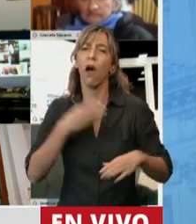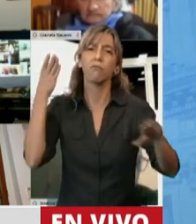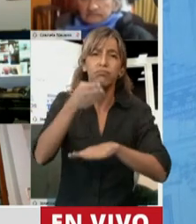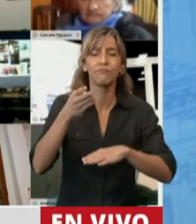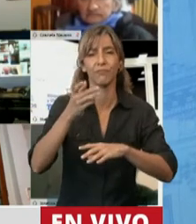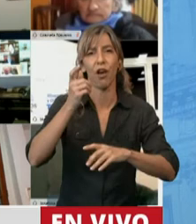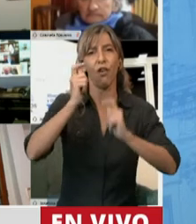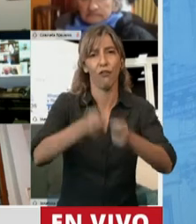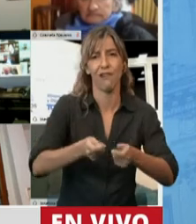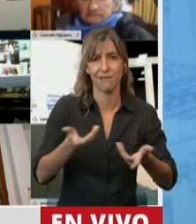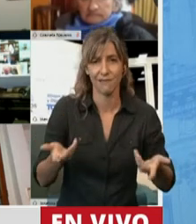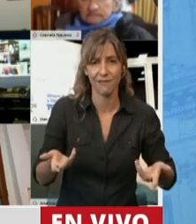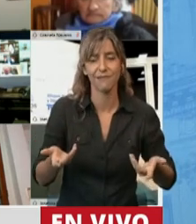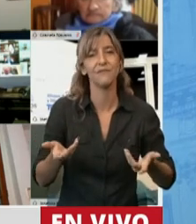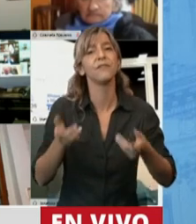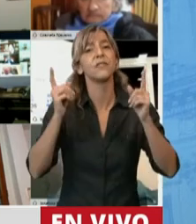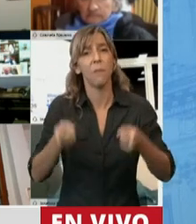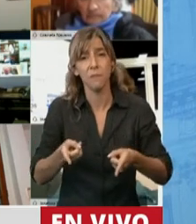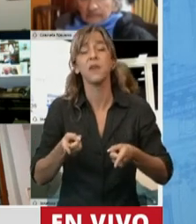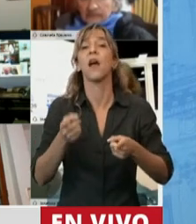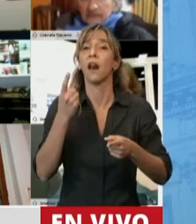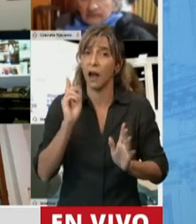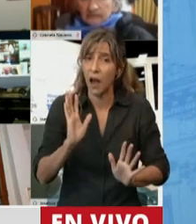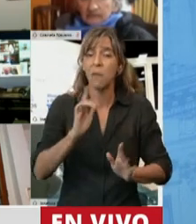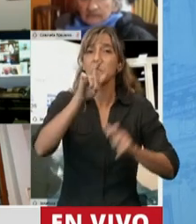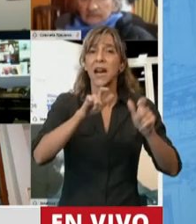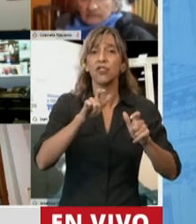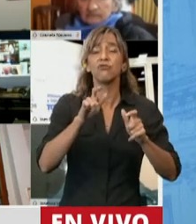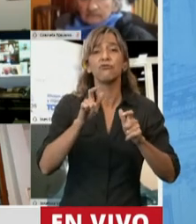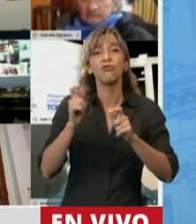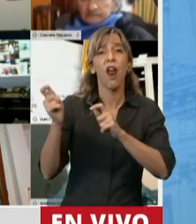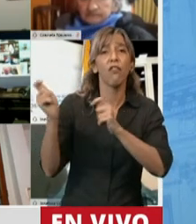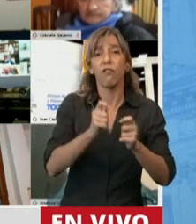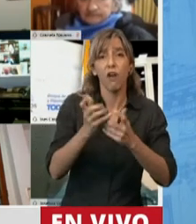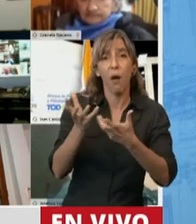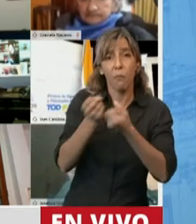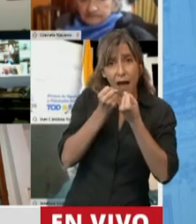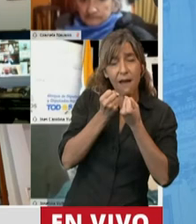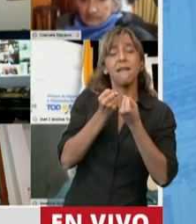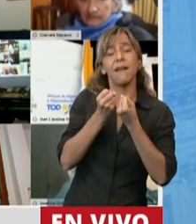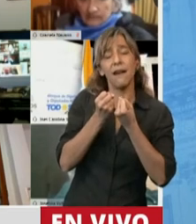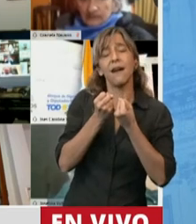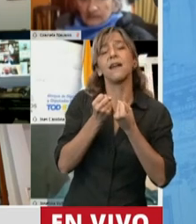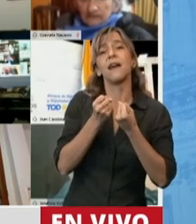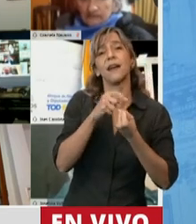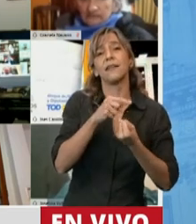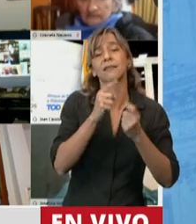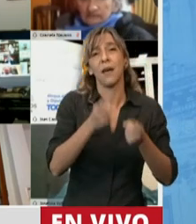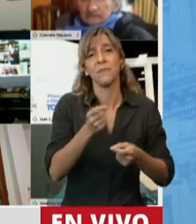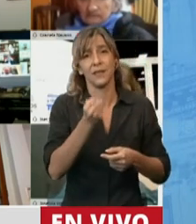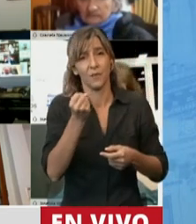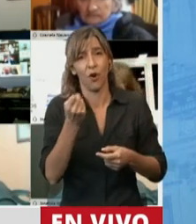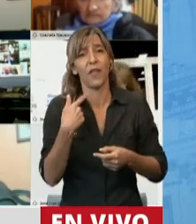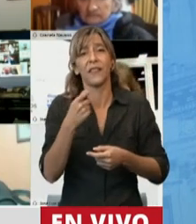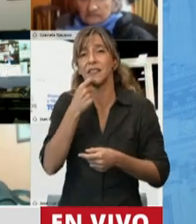pero también la de personas que reciban la donación. Por cada donación de sangre de un paciente